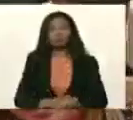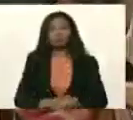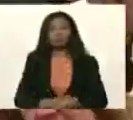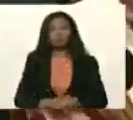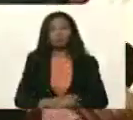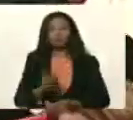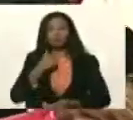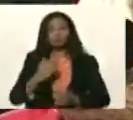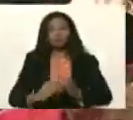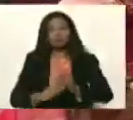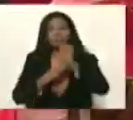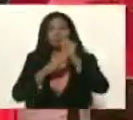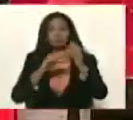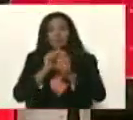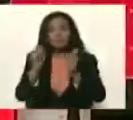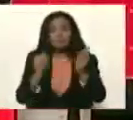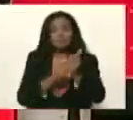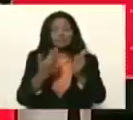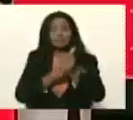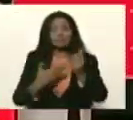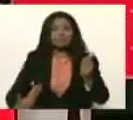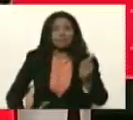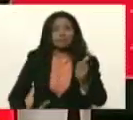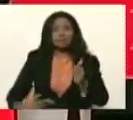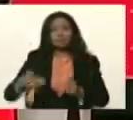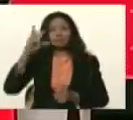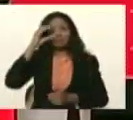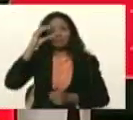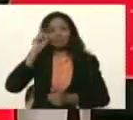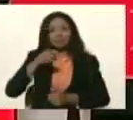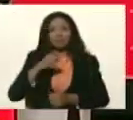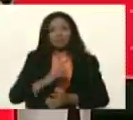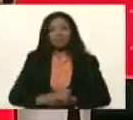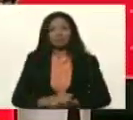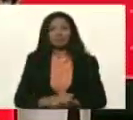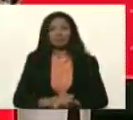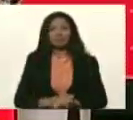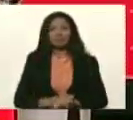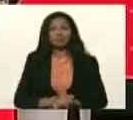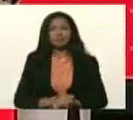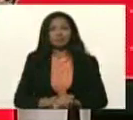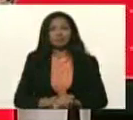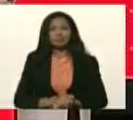al mando, nuestra vicepresidenta ejecutiva, compañera Delcy, Rodríguez Gómez,